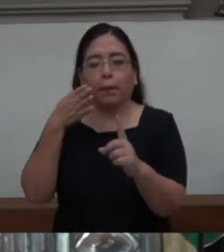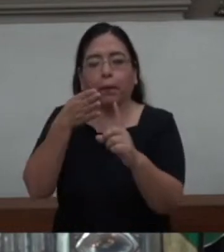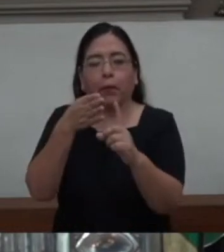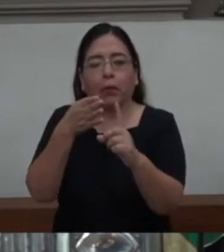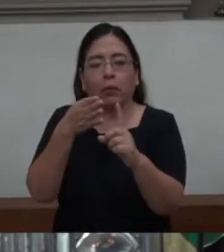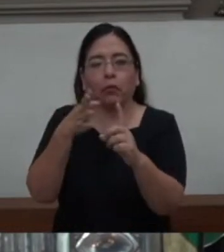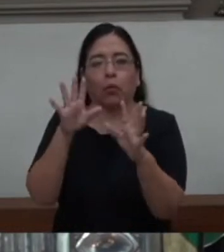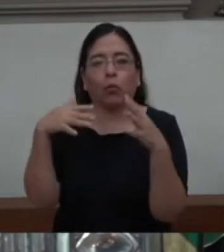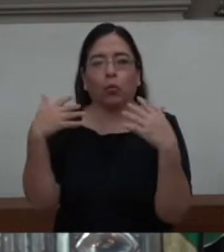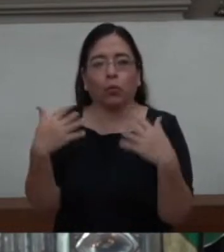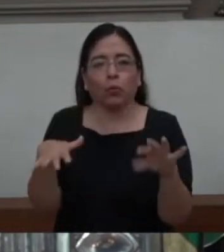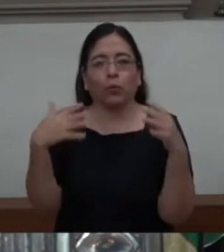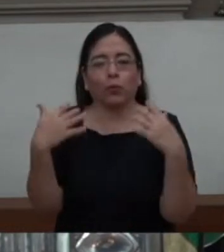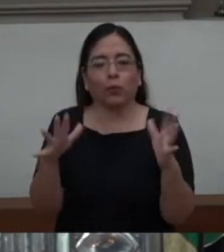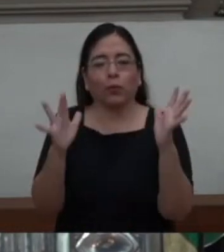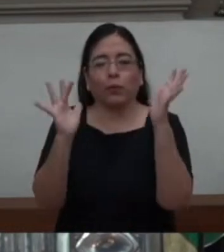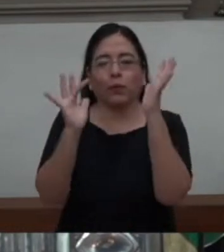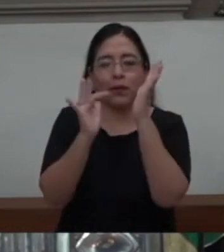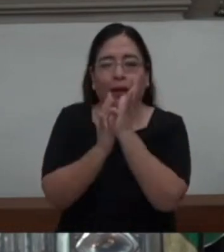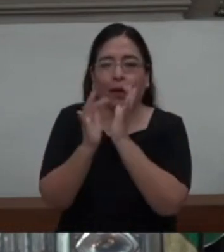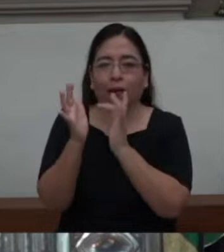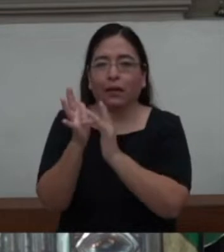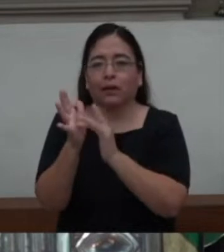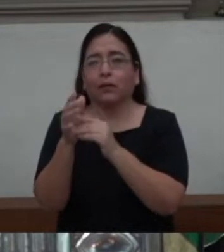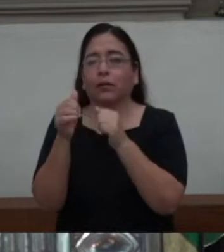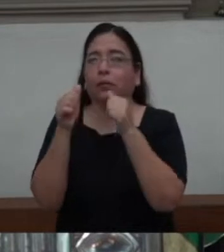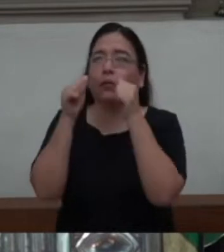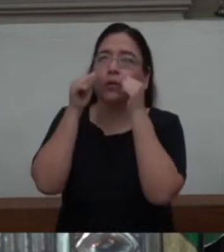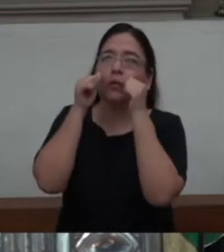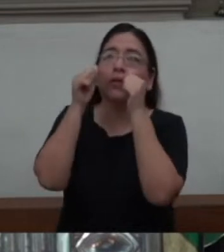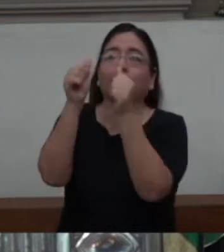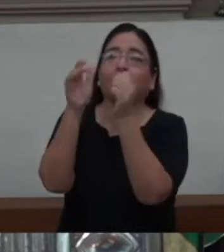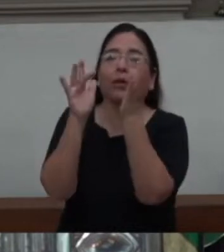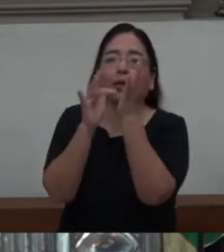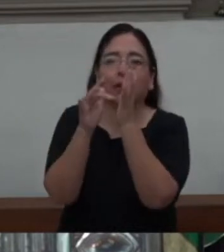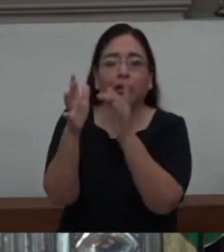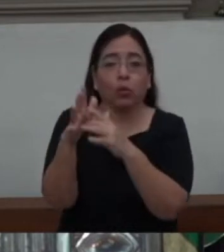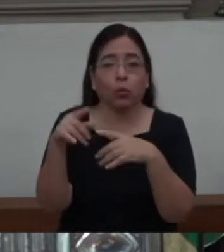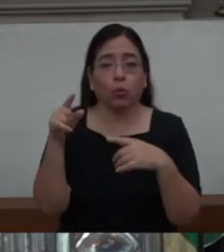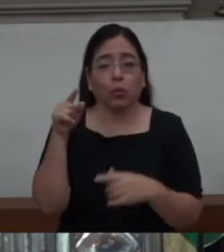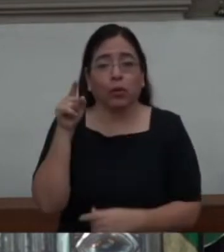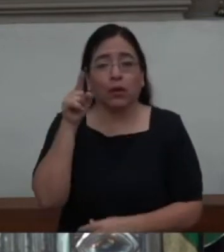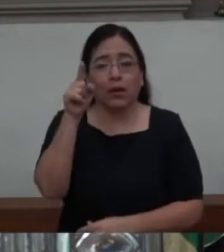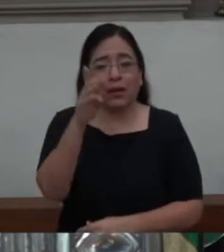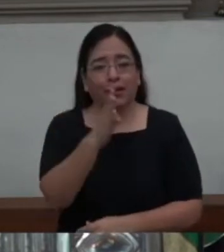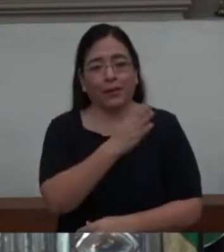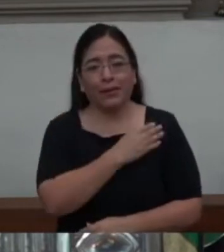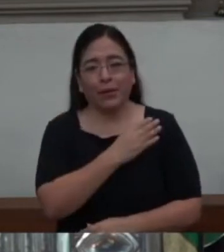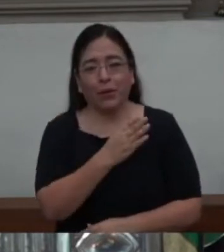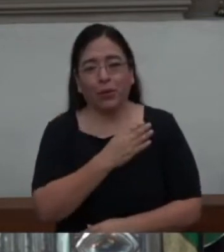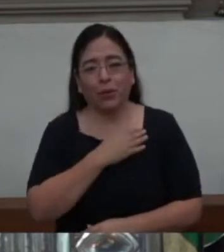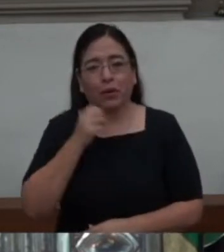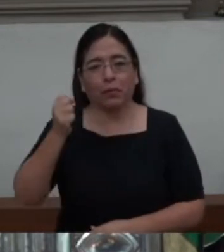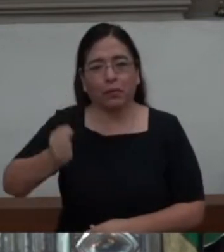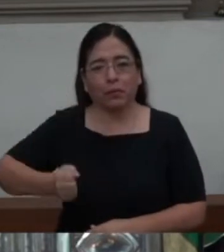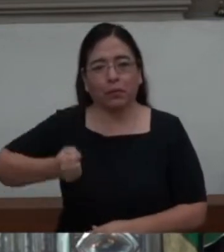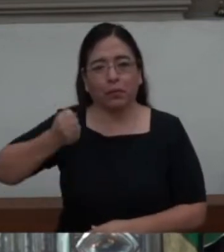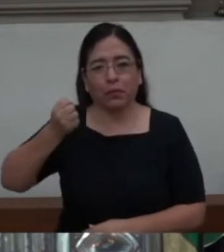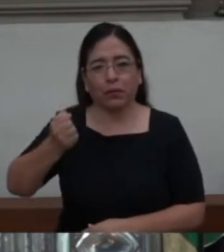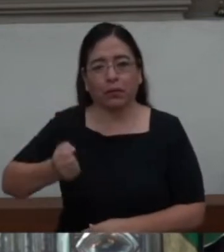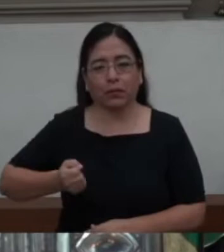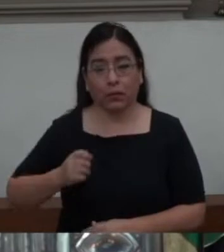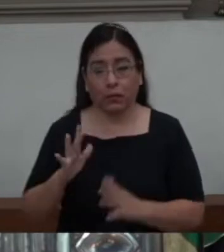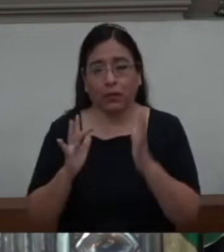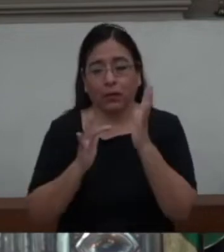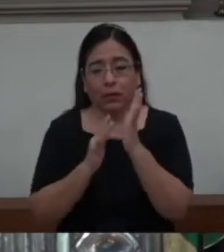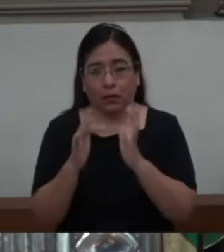nuestro Señor Jesucristo. Él es el buen pastor. Él es